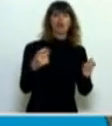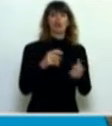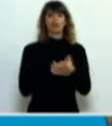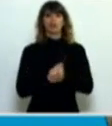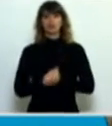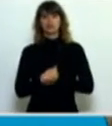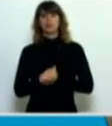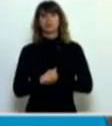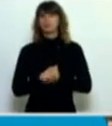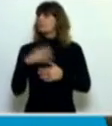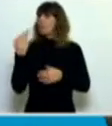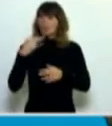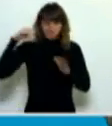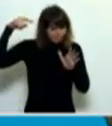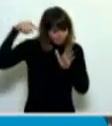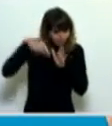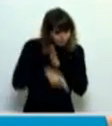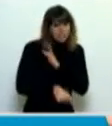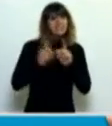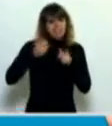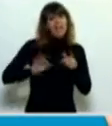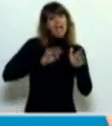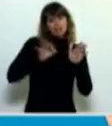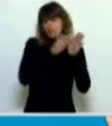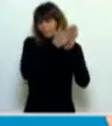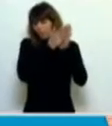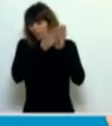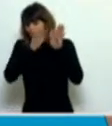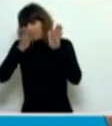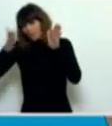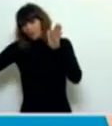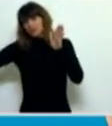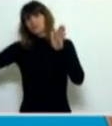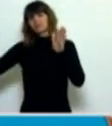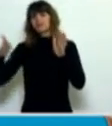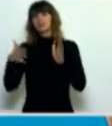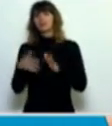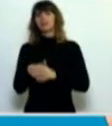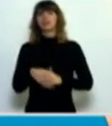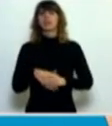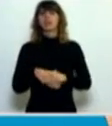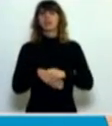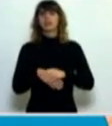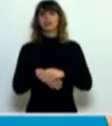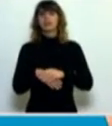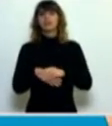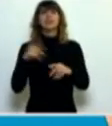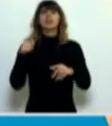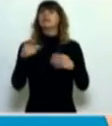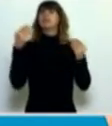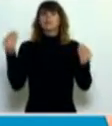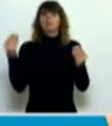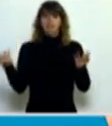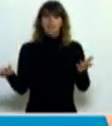se profundicen en el tiempo, no estamos haciendo una mención para que se